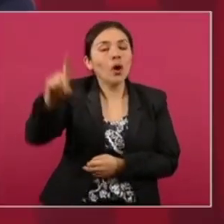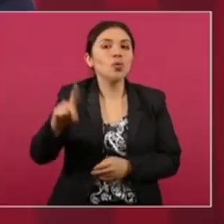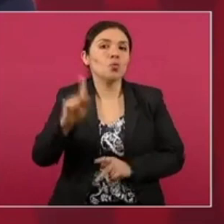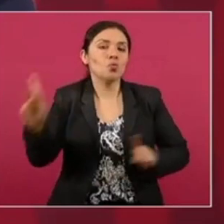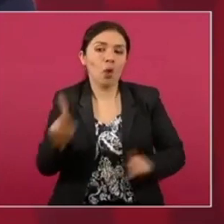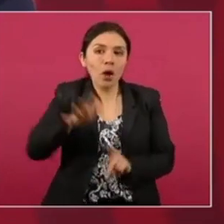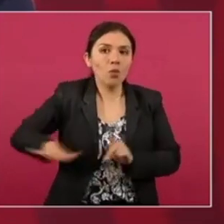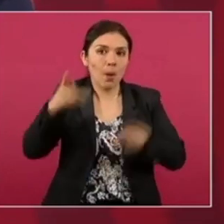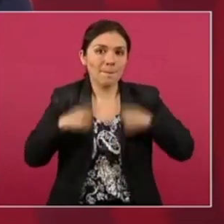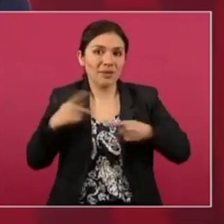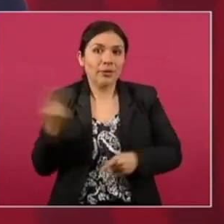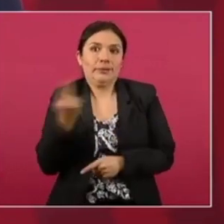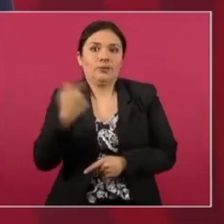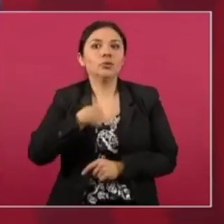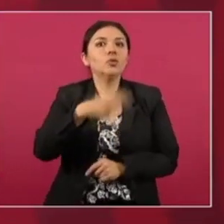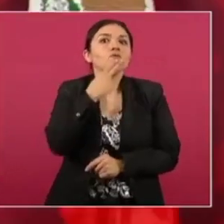cuidar.